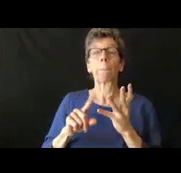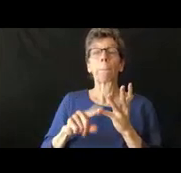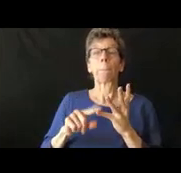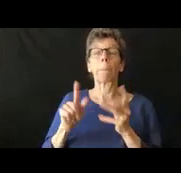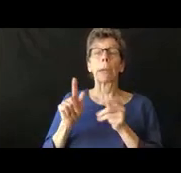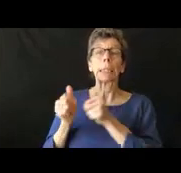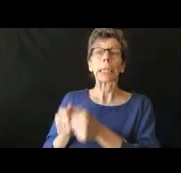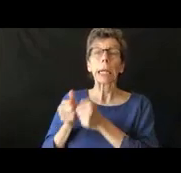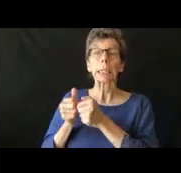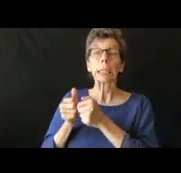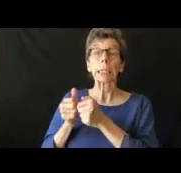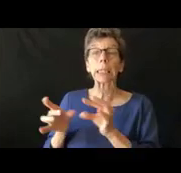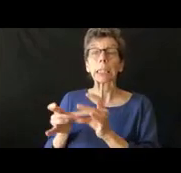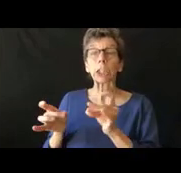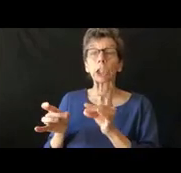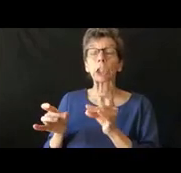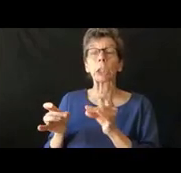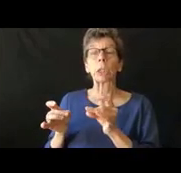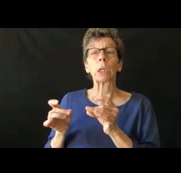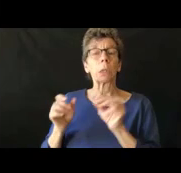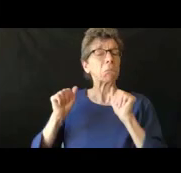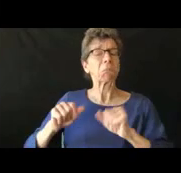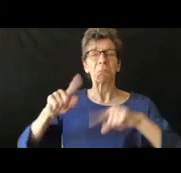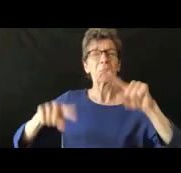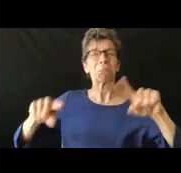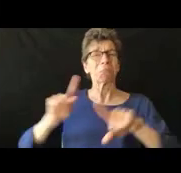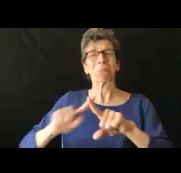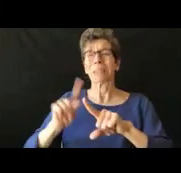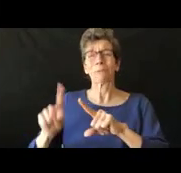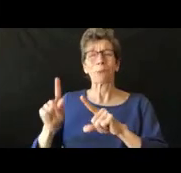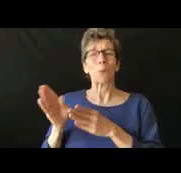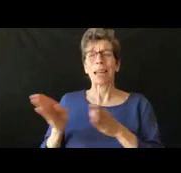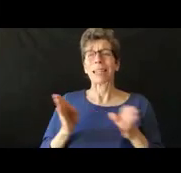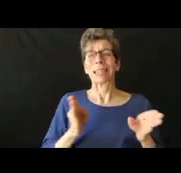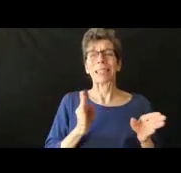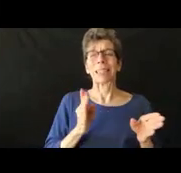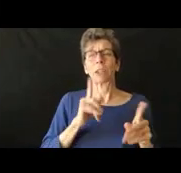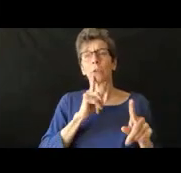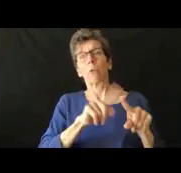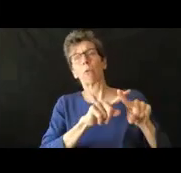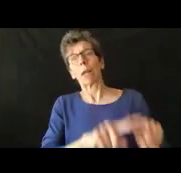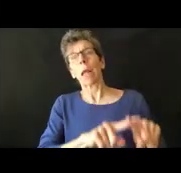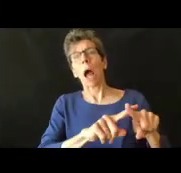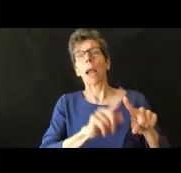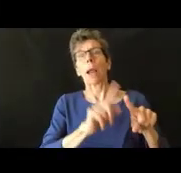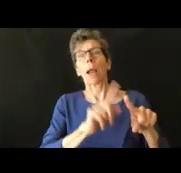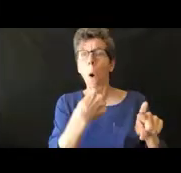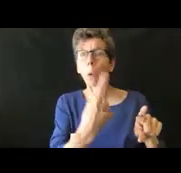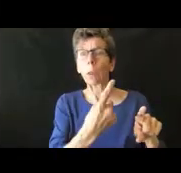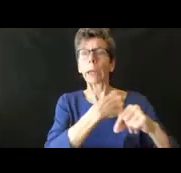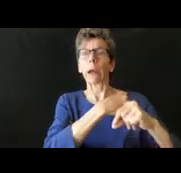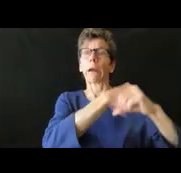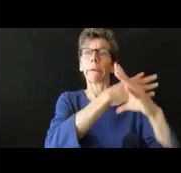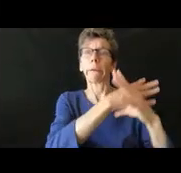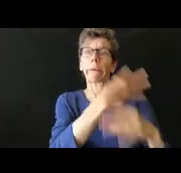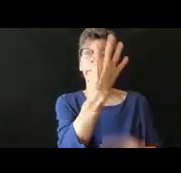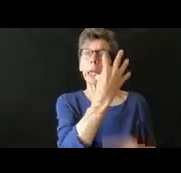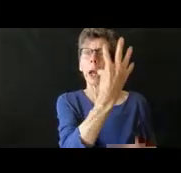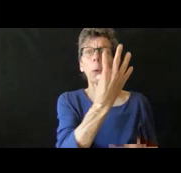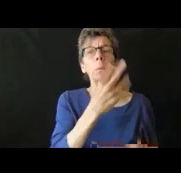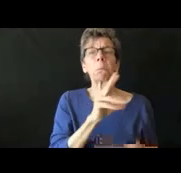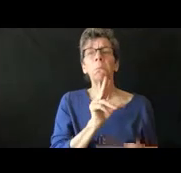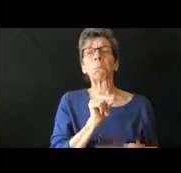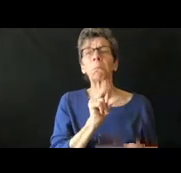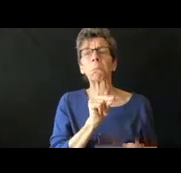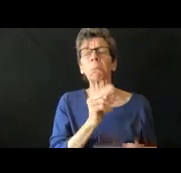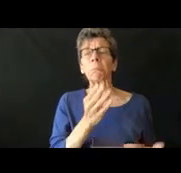de video y también estar en una cuestión remota en un escenario remoto o